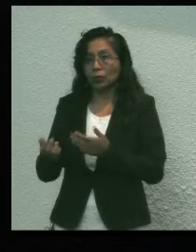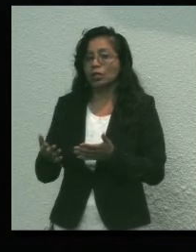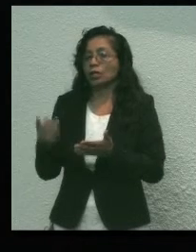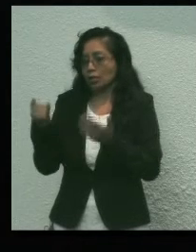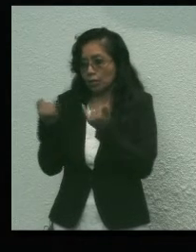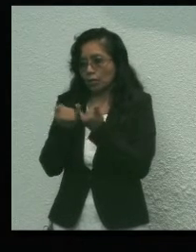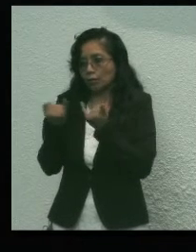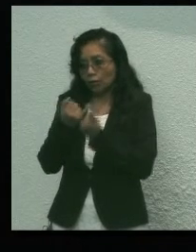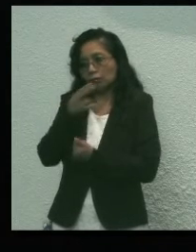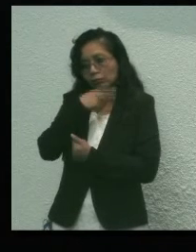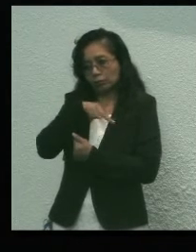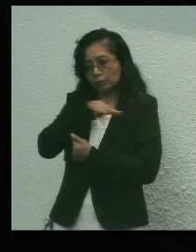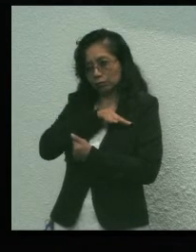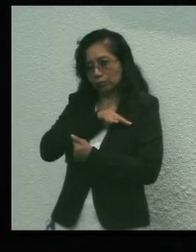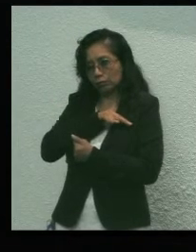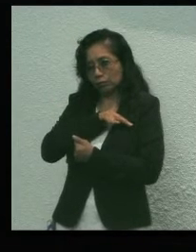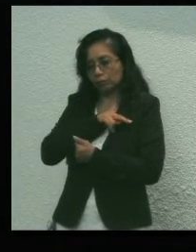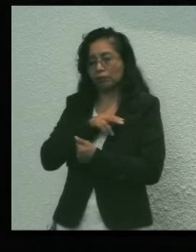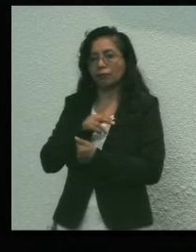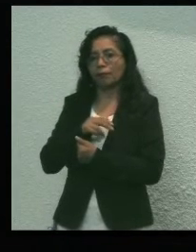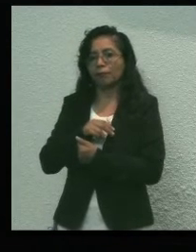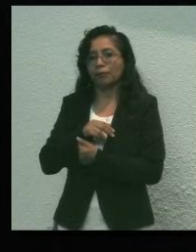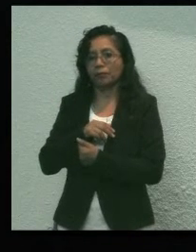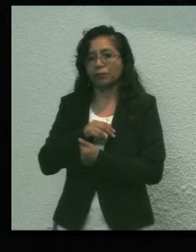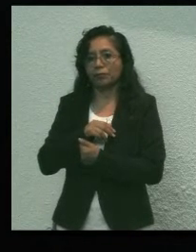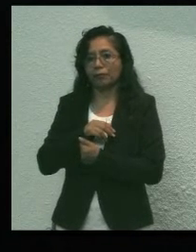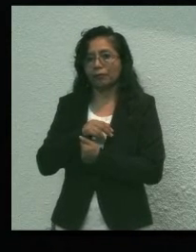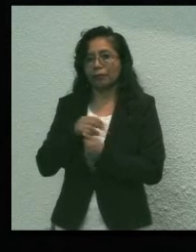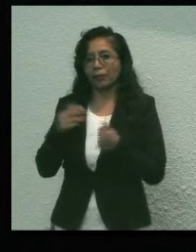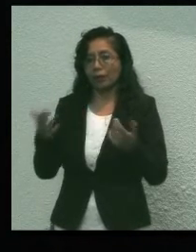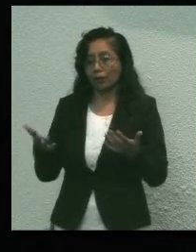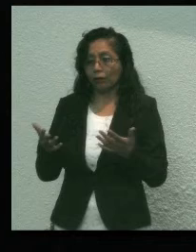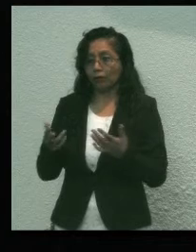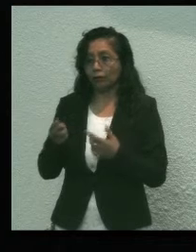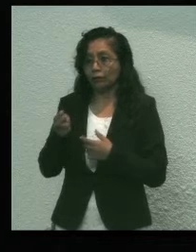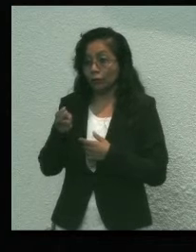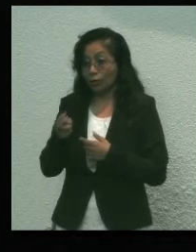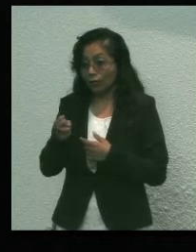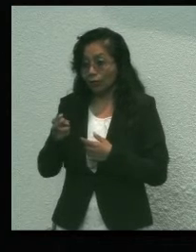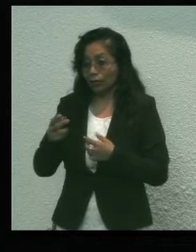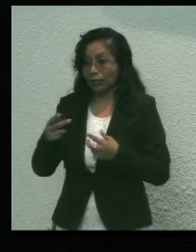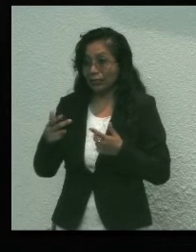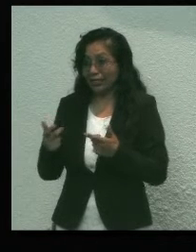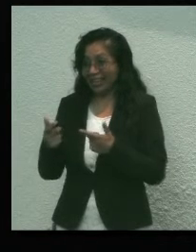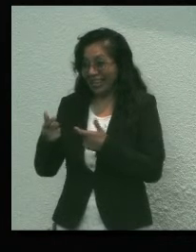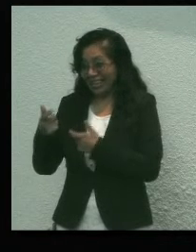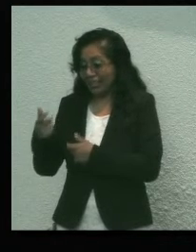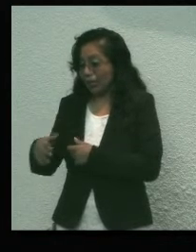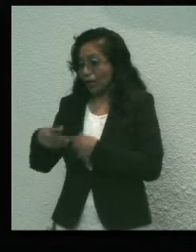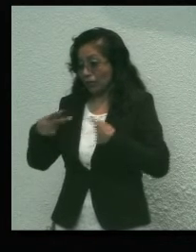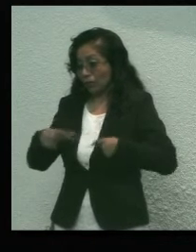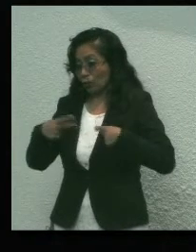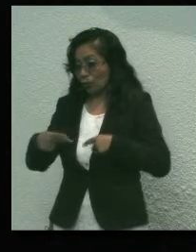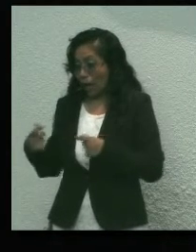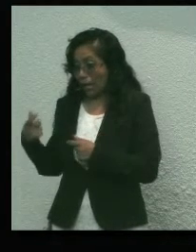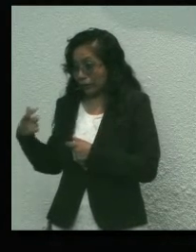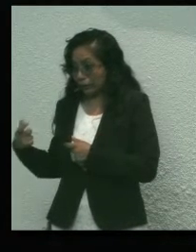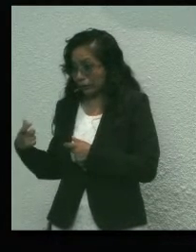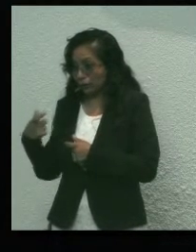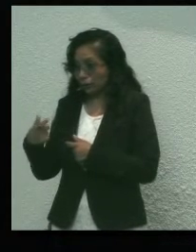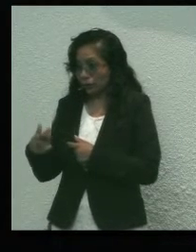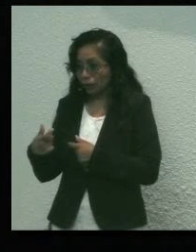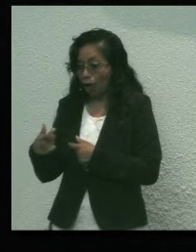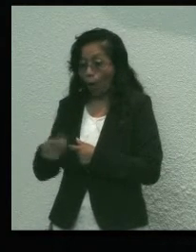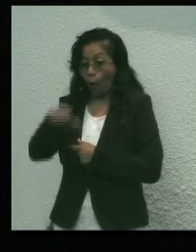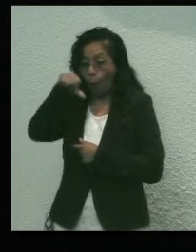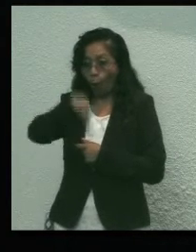aprobamos. Más ahí de la terca expresión difamatoria de los endeudadores del pasado, hoy los